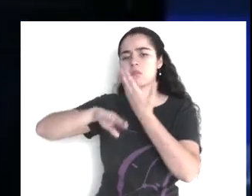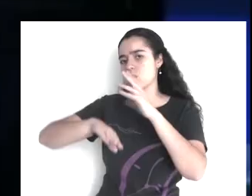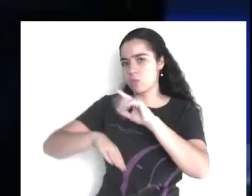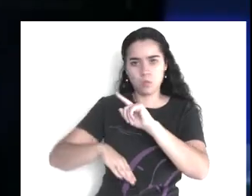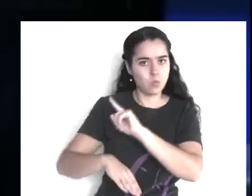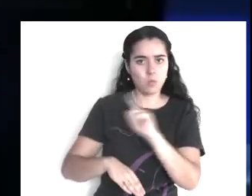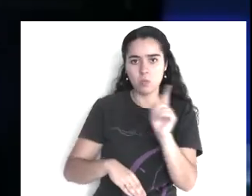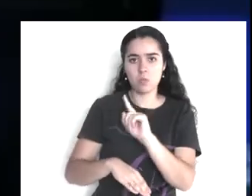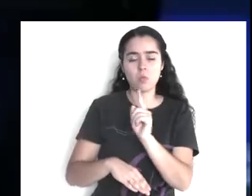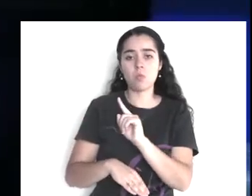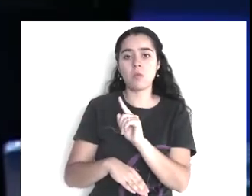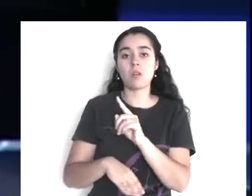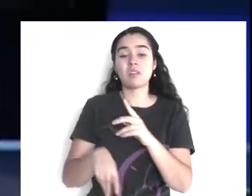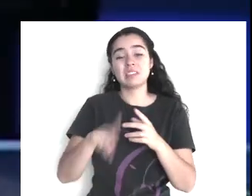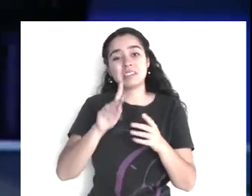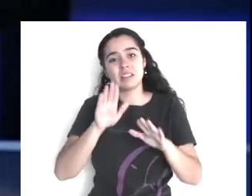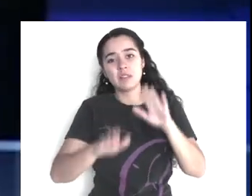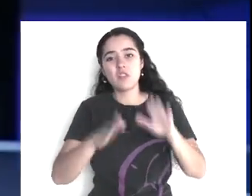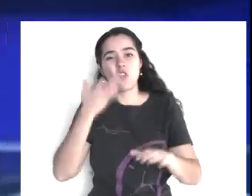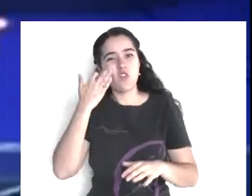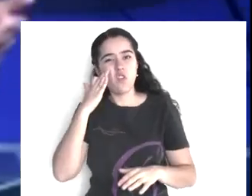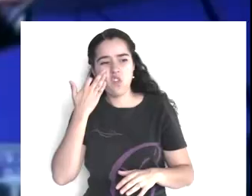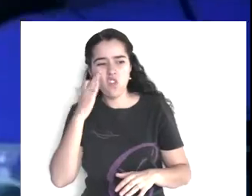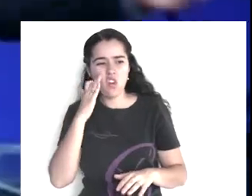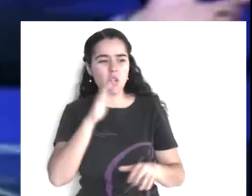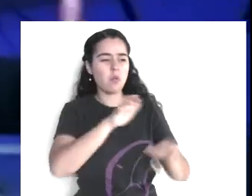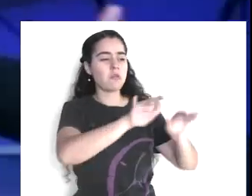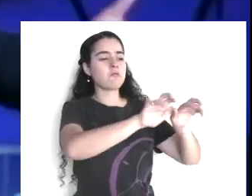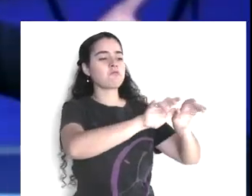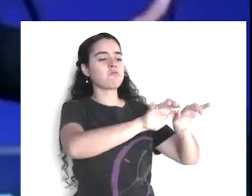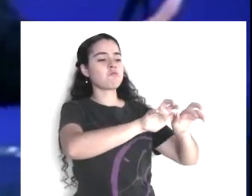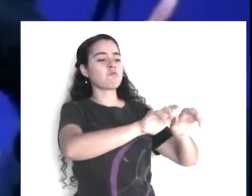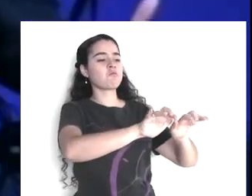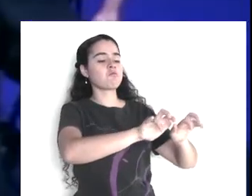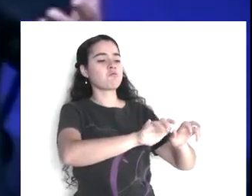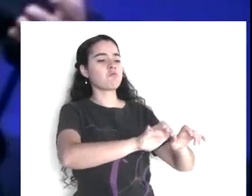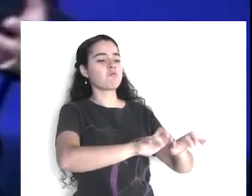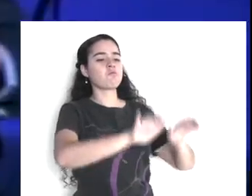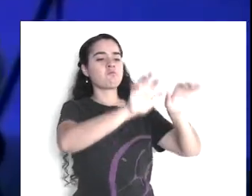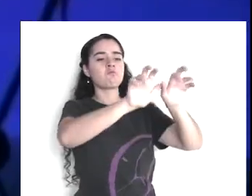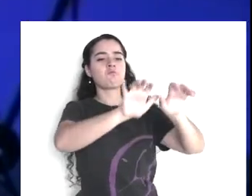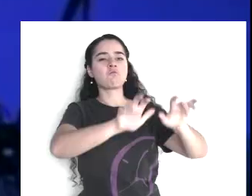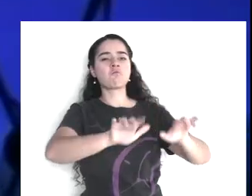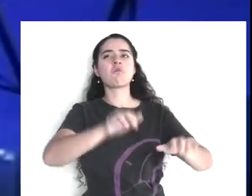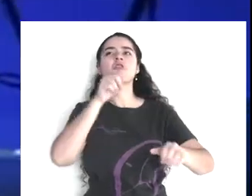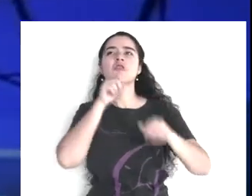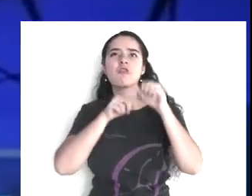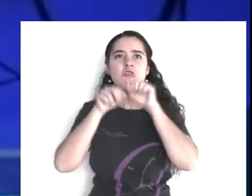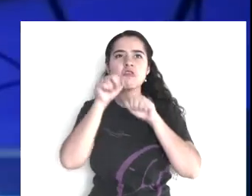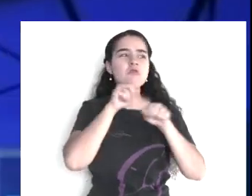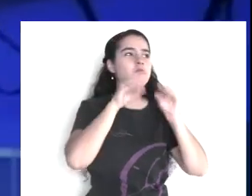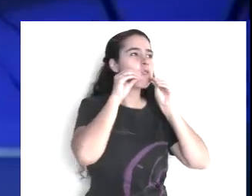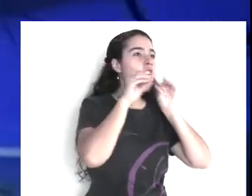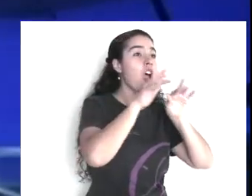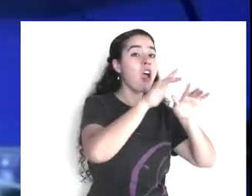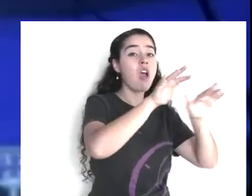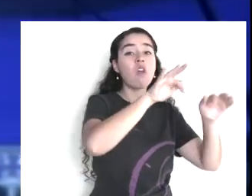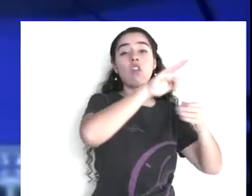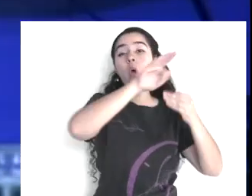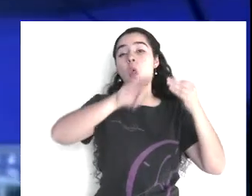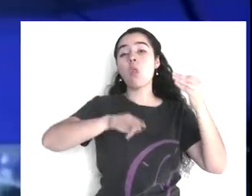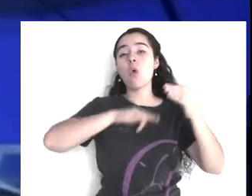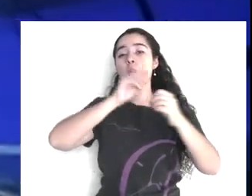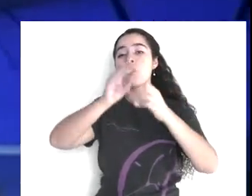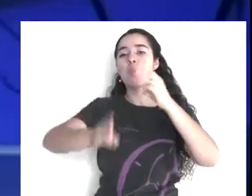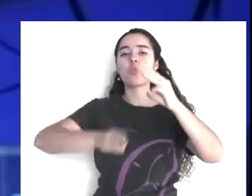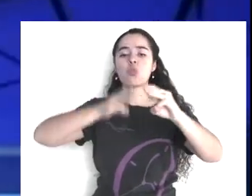pero, hoy las redes sociales, están ya, ya forman parte de la cultura, no sólo de un país, sino del mundo entero,